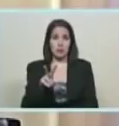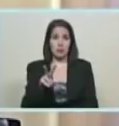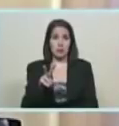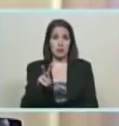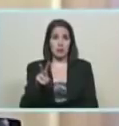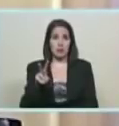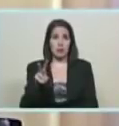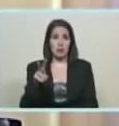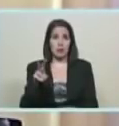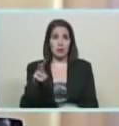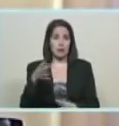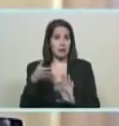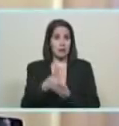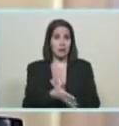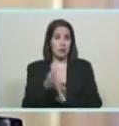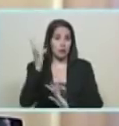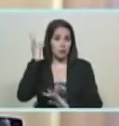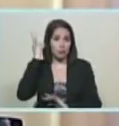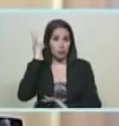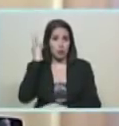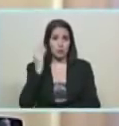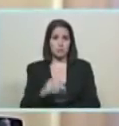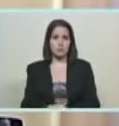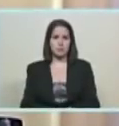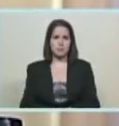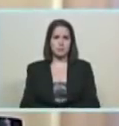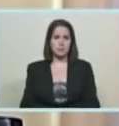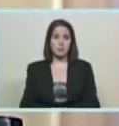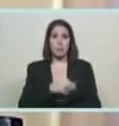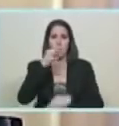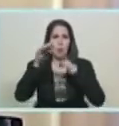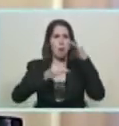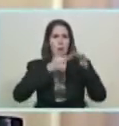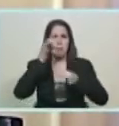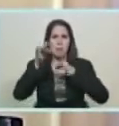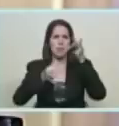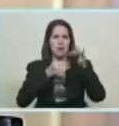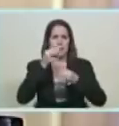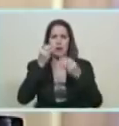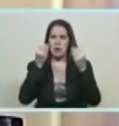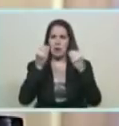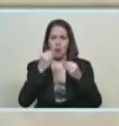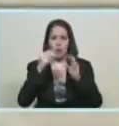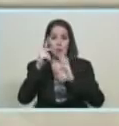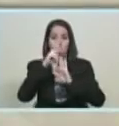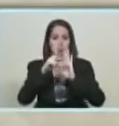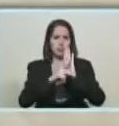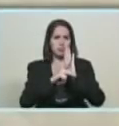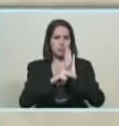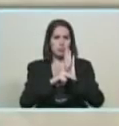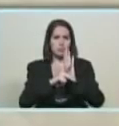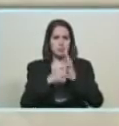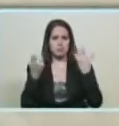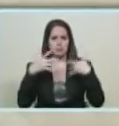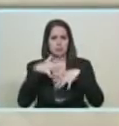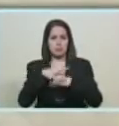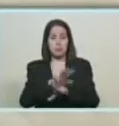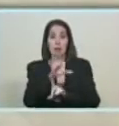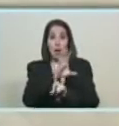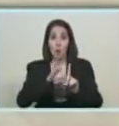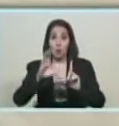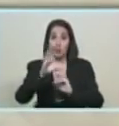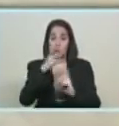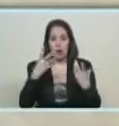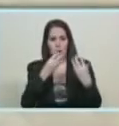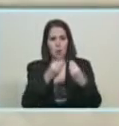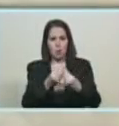Caracas, Erika Faría Peña, para que nos explique la programación y cómo se incorpora todo el movimiento de la cultura